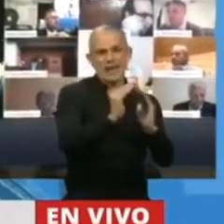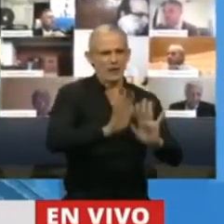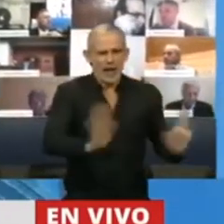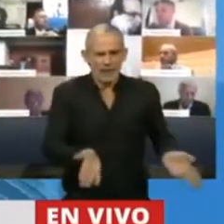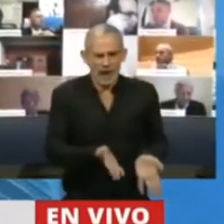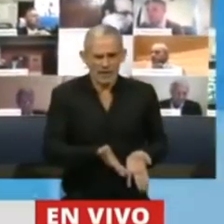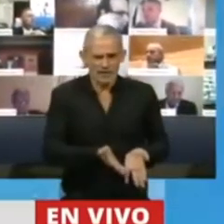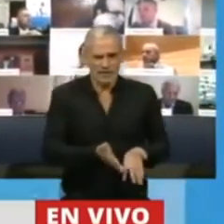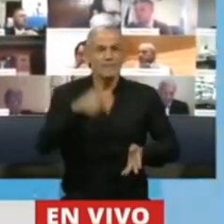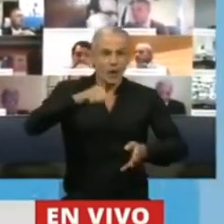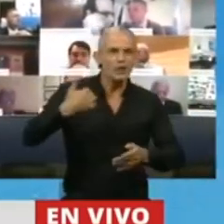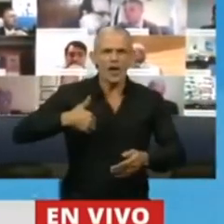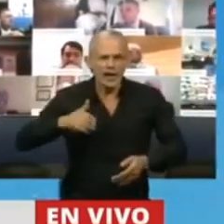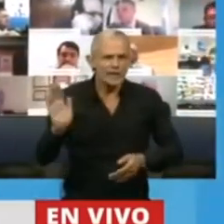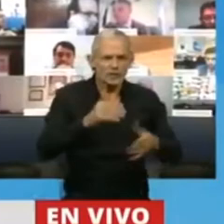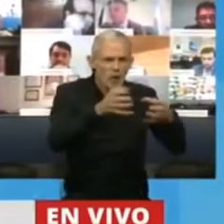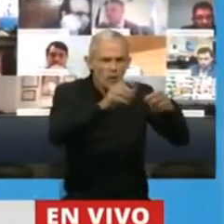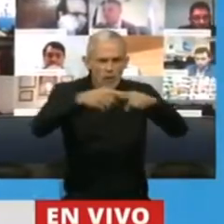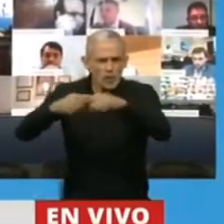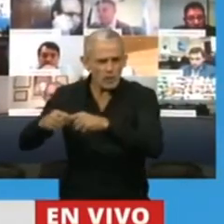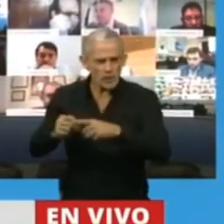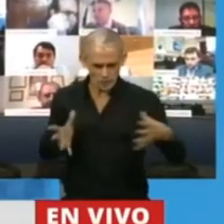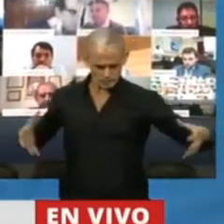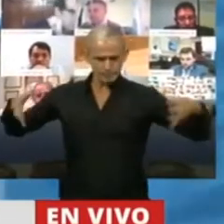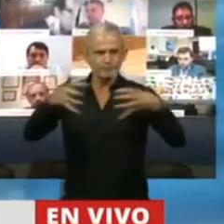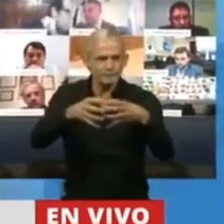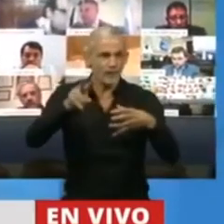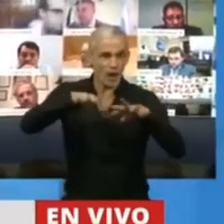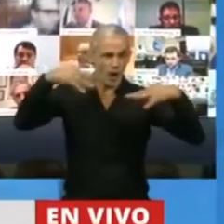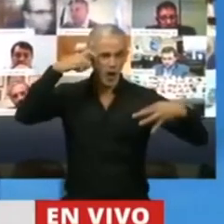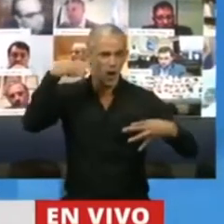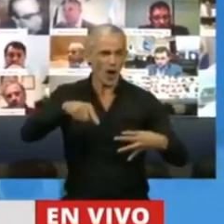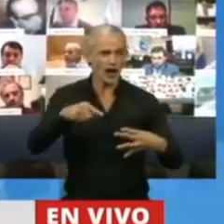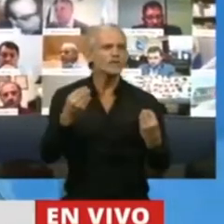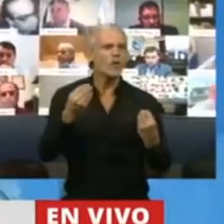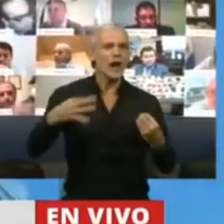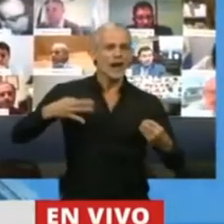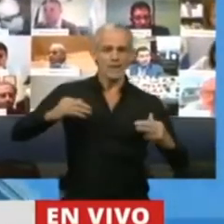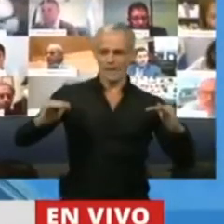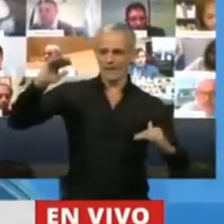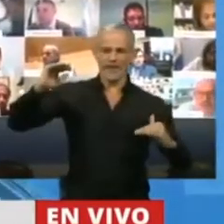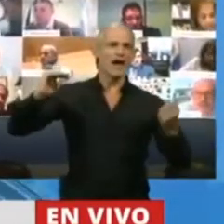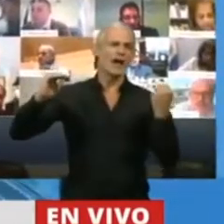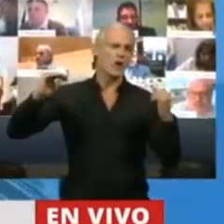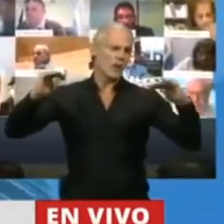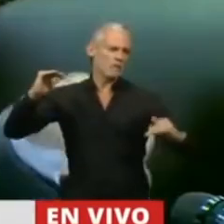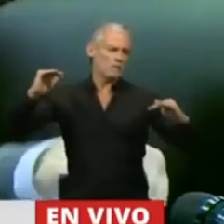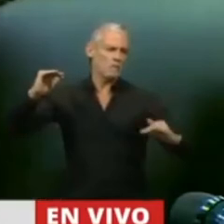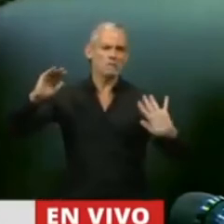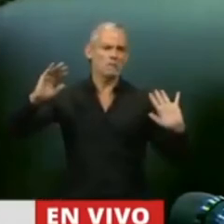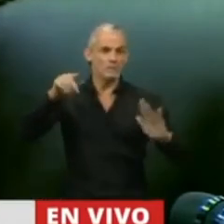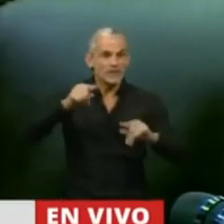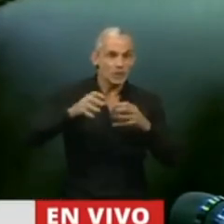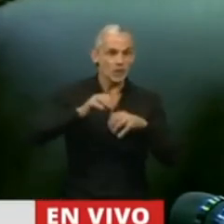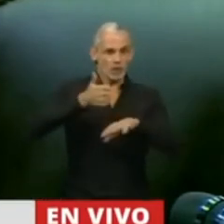argentinos y todas las fuerzas políticas que formamos parte de este Congreso es la vida por encima de todas las cosas. Esa posición